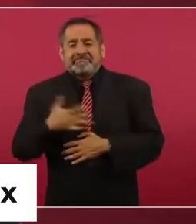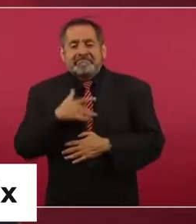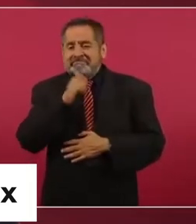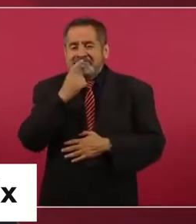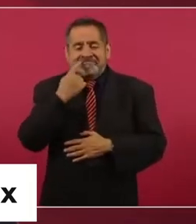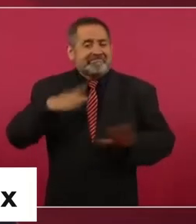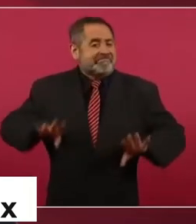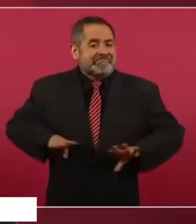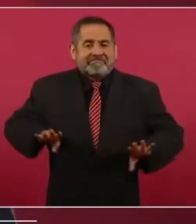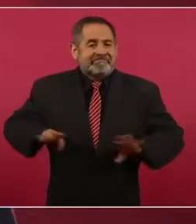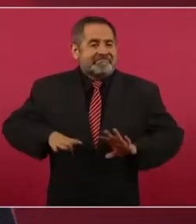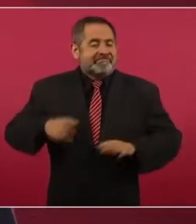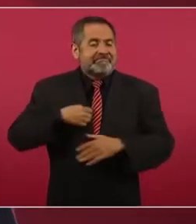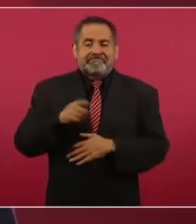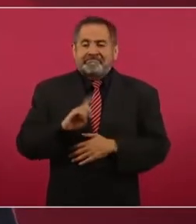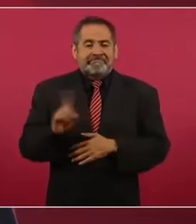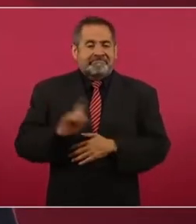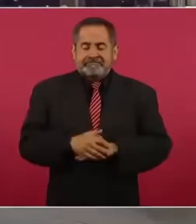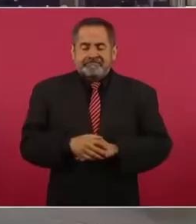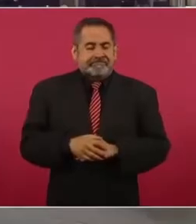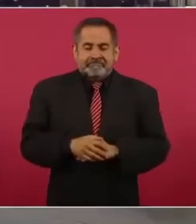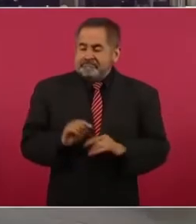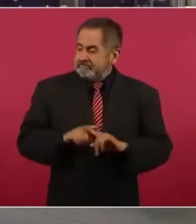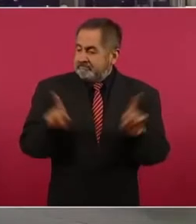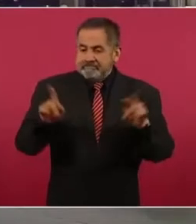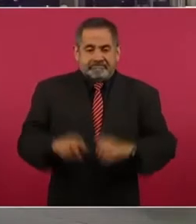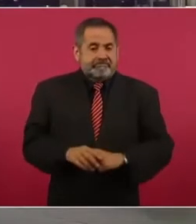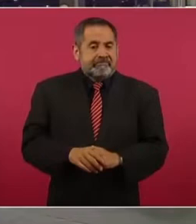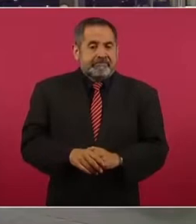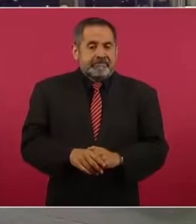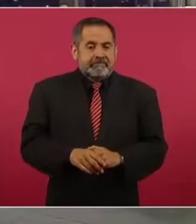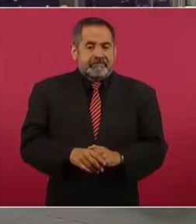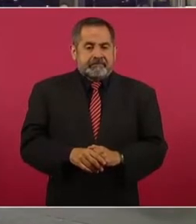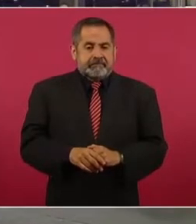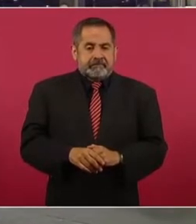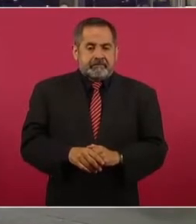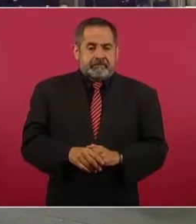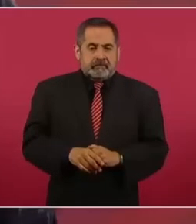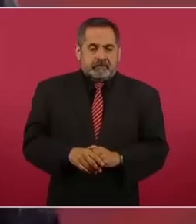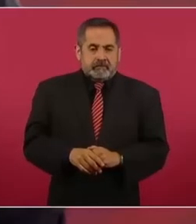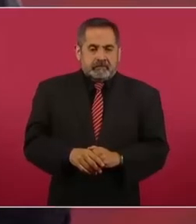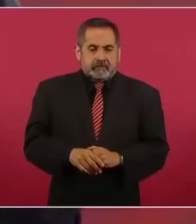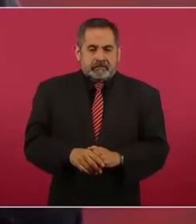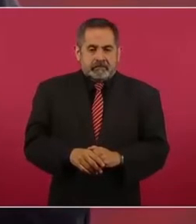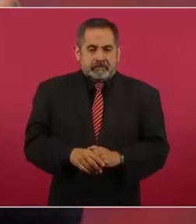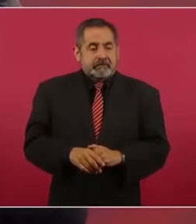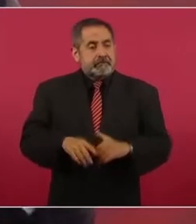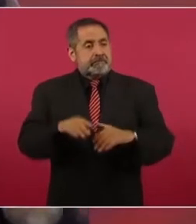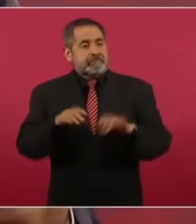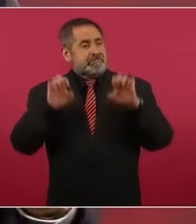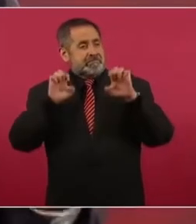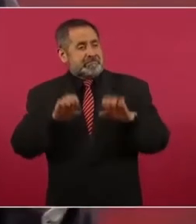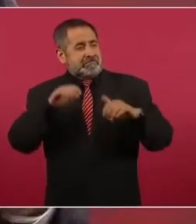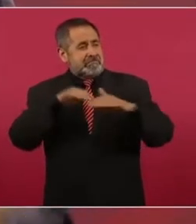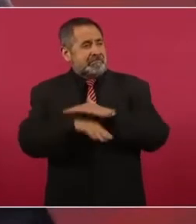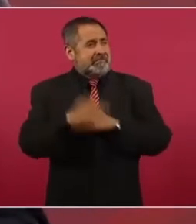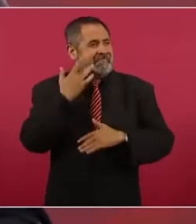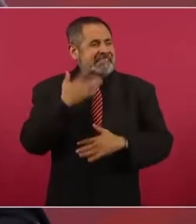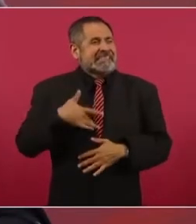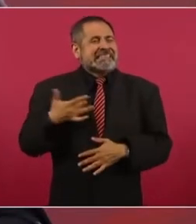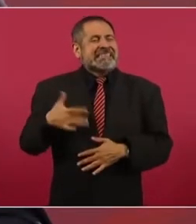me produce remordimiento de conciencia,